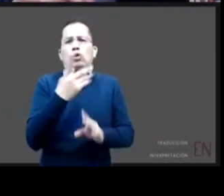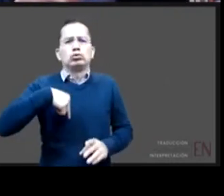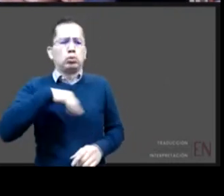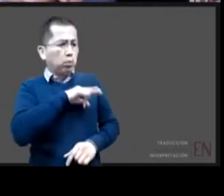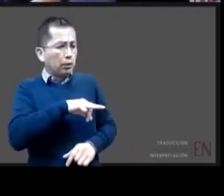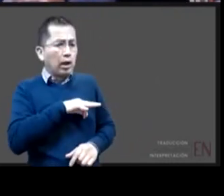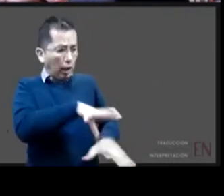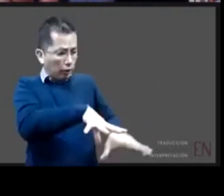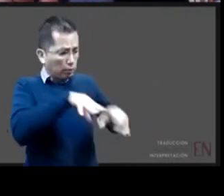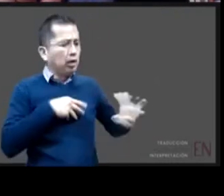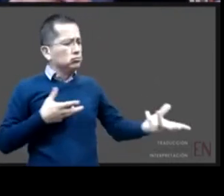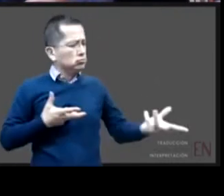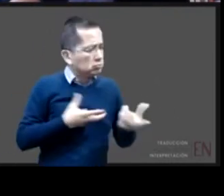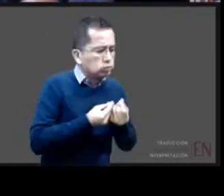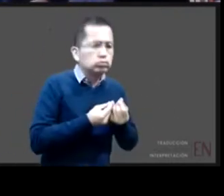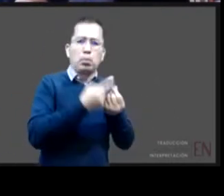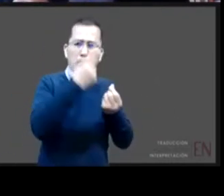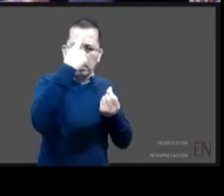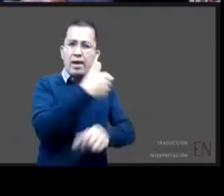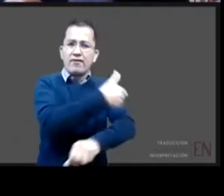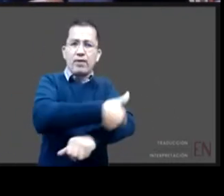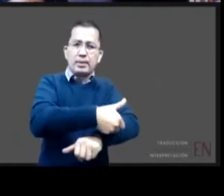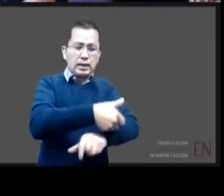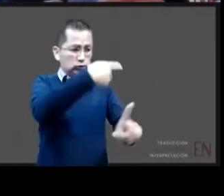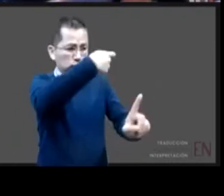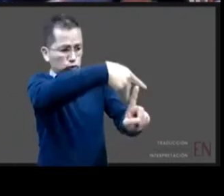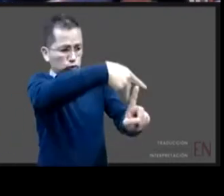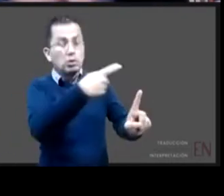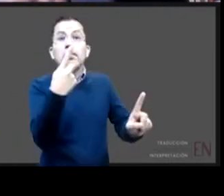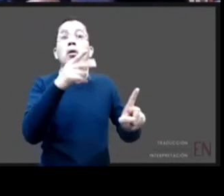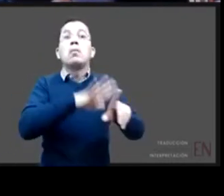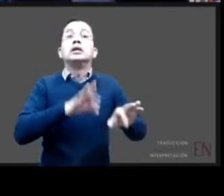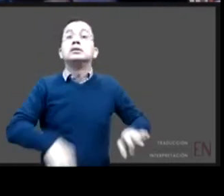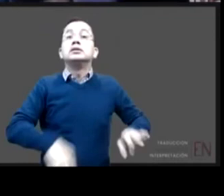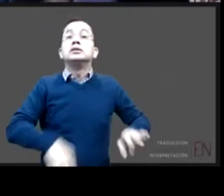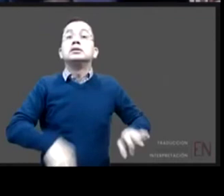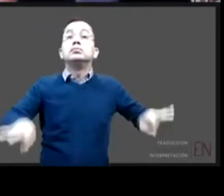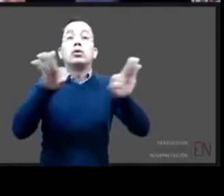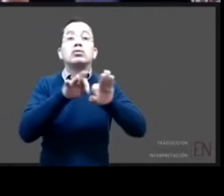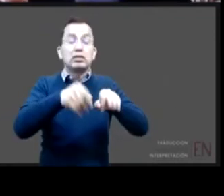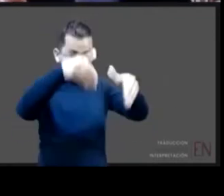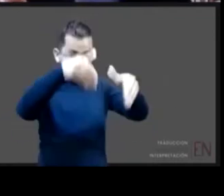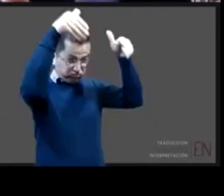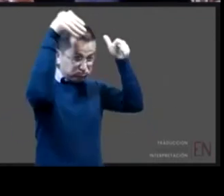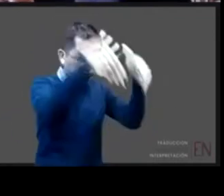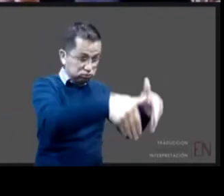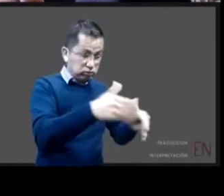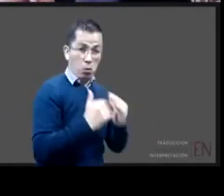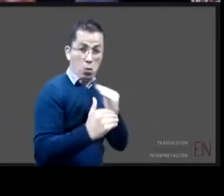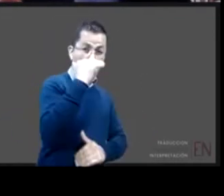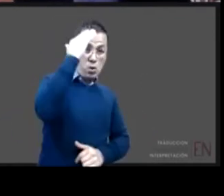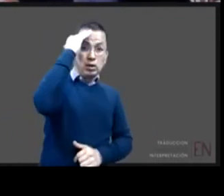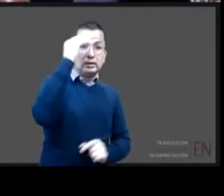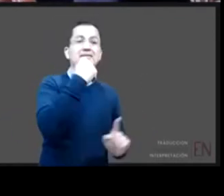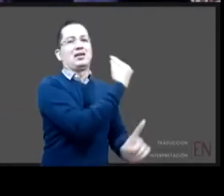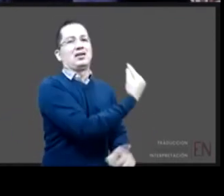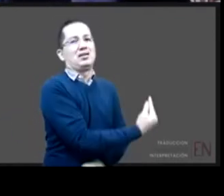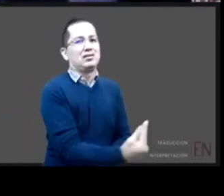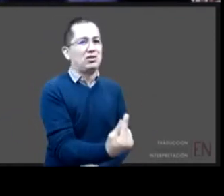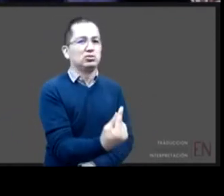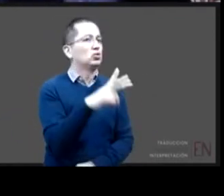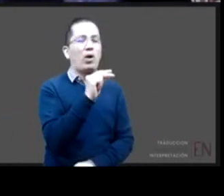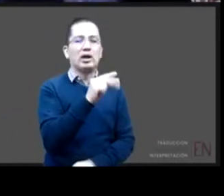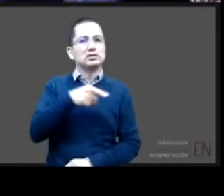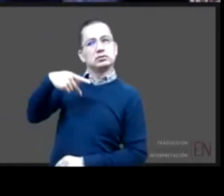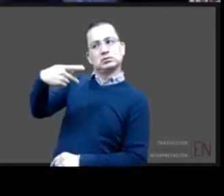necesidades específicas del interés superior de las niñas no es el interés superior de quienes vayan a adoptar